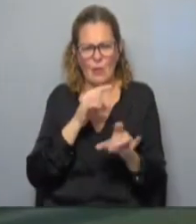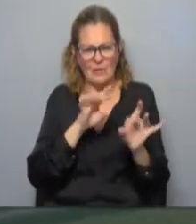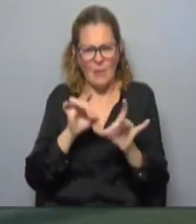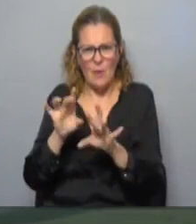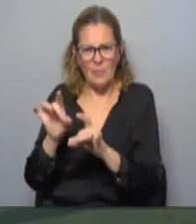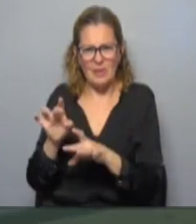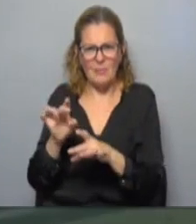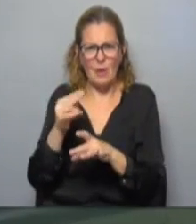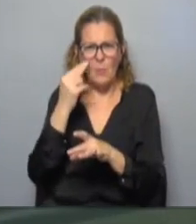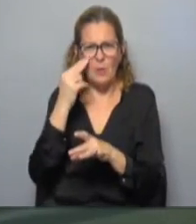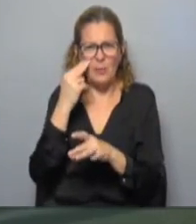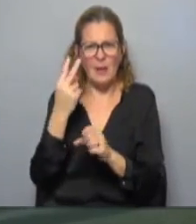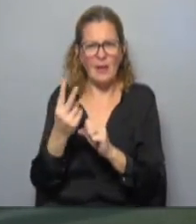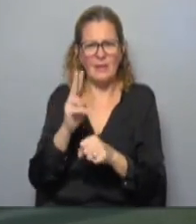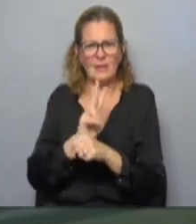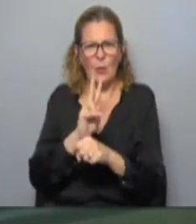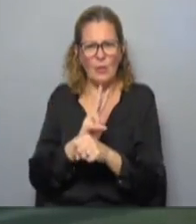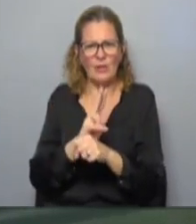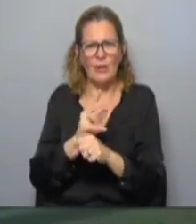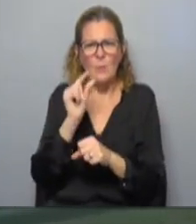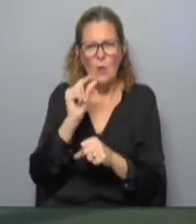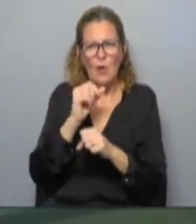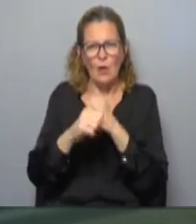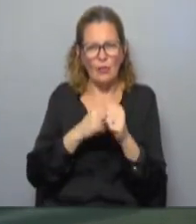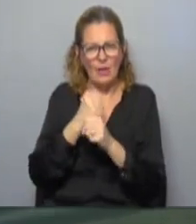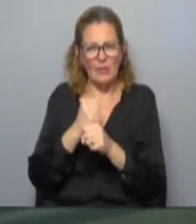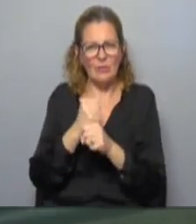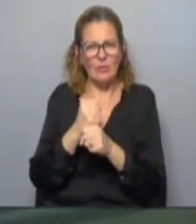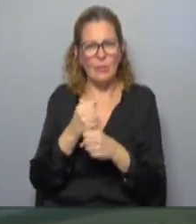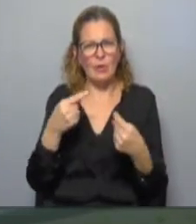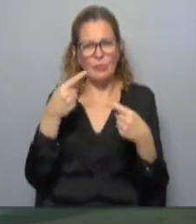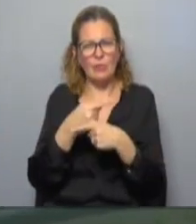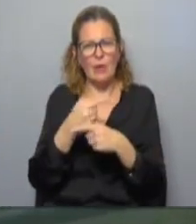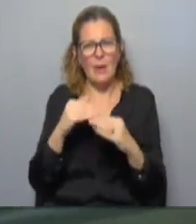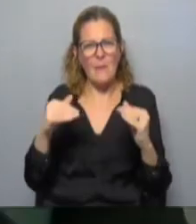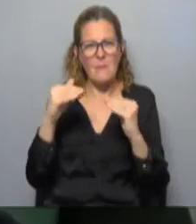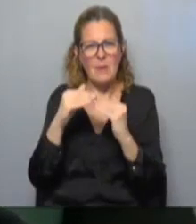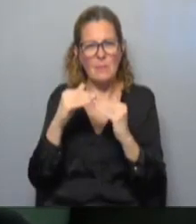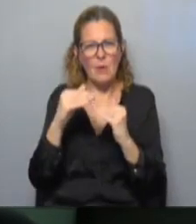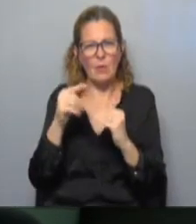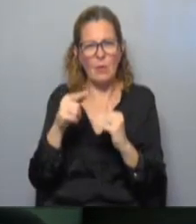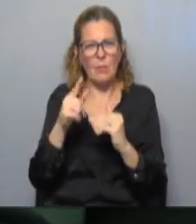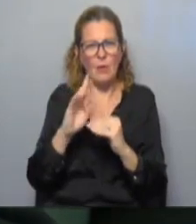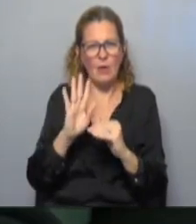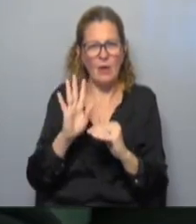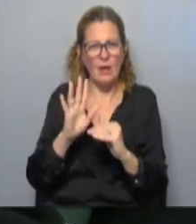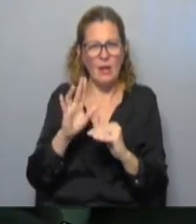en materia de seguridad hace pocos años, cuando era parte de la oposición. O sea que él mismo se juzgará como un desleal.